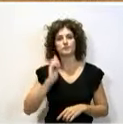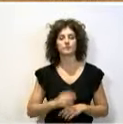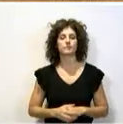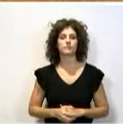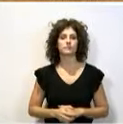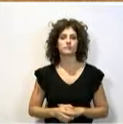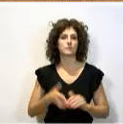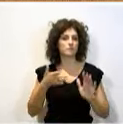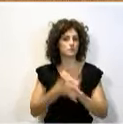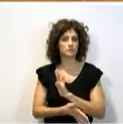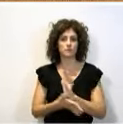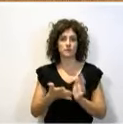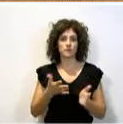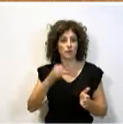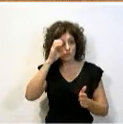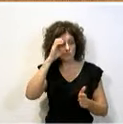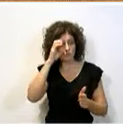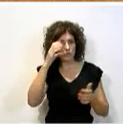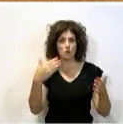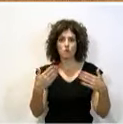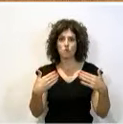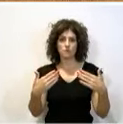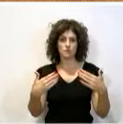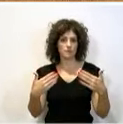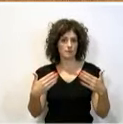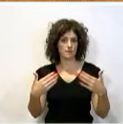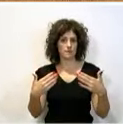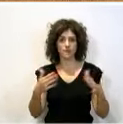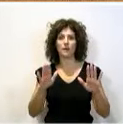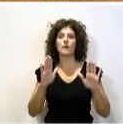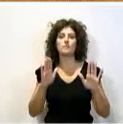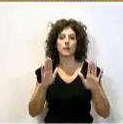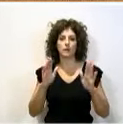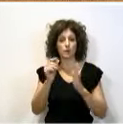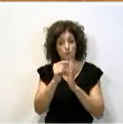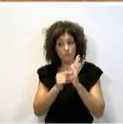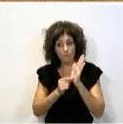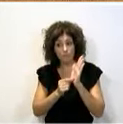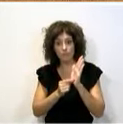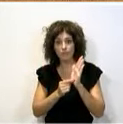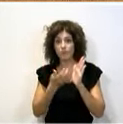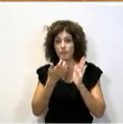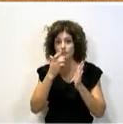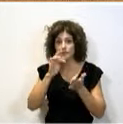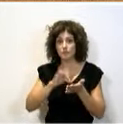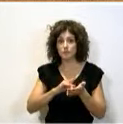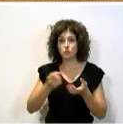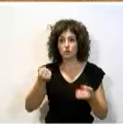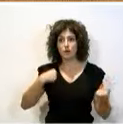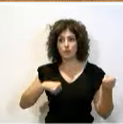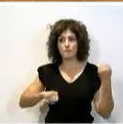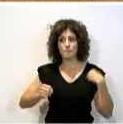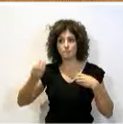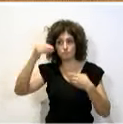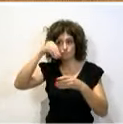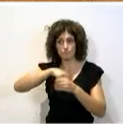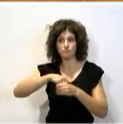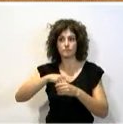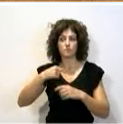Con lo cual, yo creo que por escuchar no pasa nada. Ahora, en sus medidas, si las ponen en práctica, me tendrán en frente porque